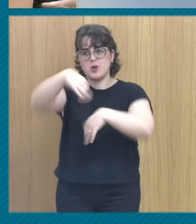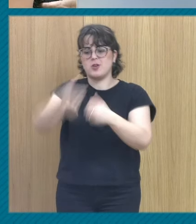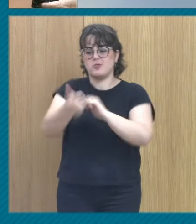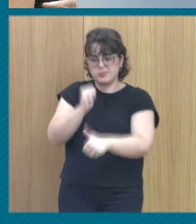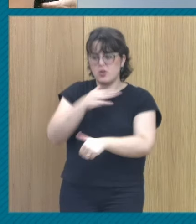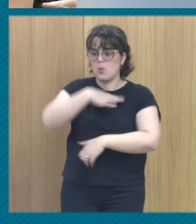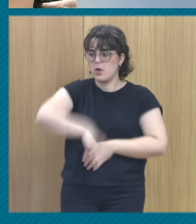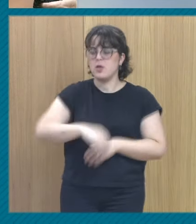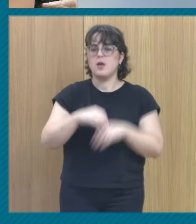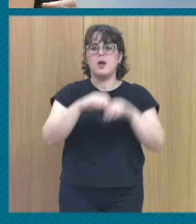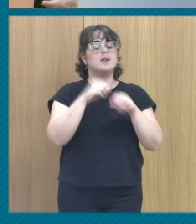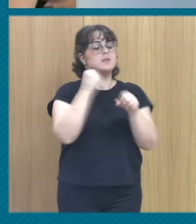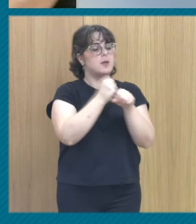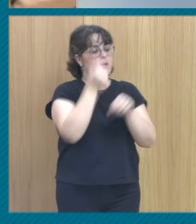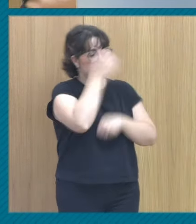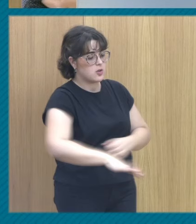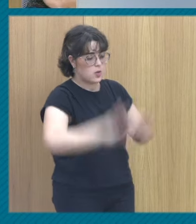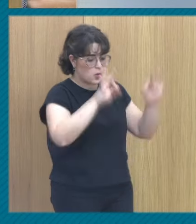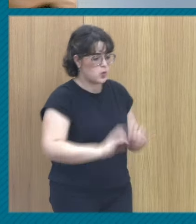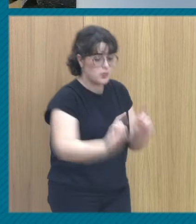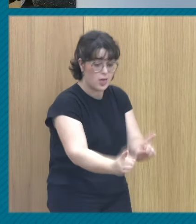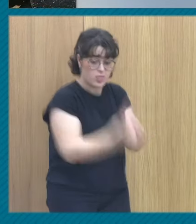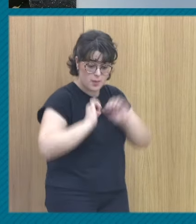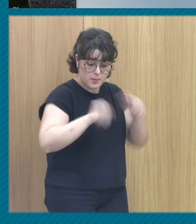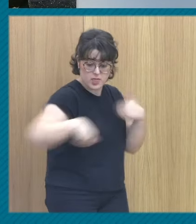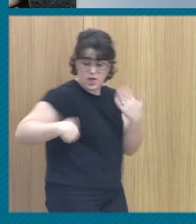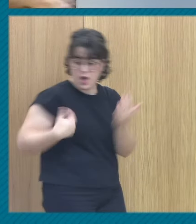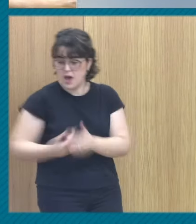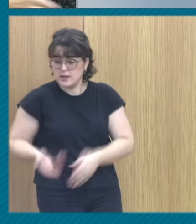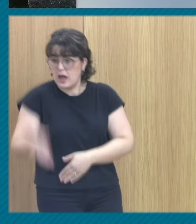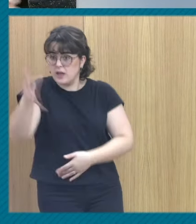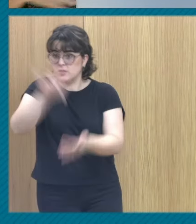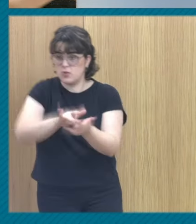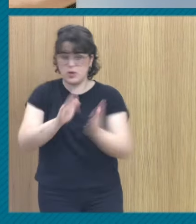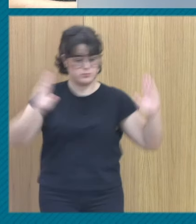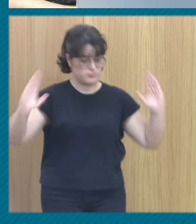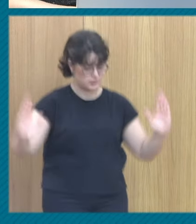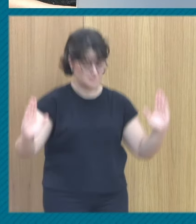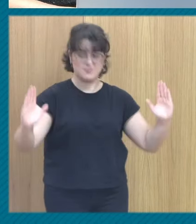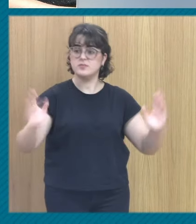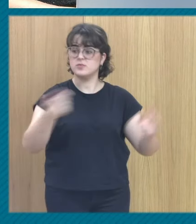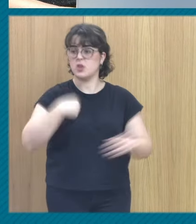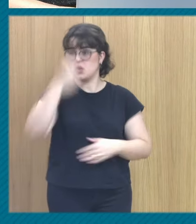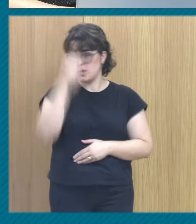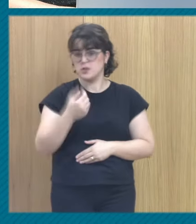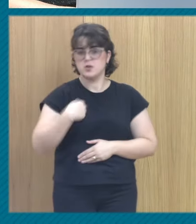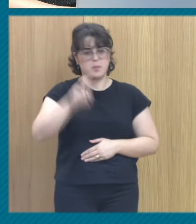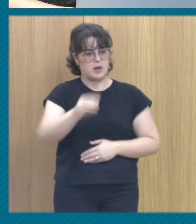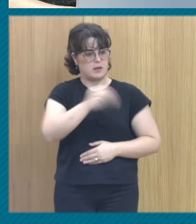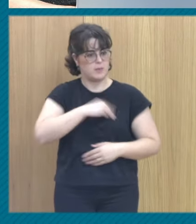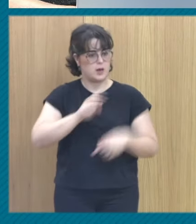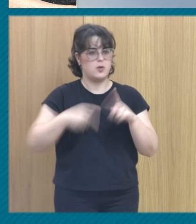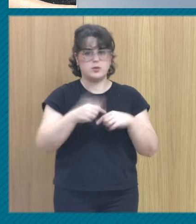sistematizaron el trabajo que hacen con un niño desde que entran a consulta hasta que le dan de alta en este libro. Entonces me parece que merece la pena